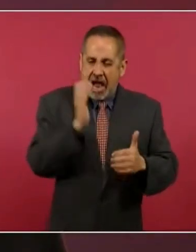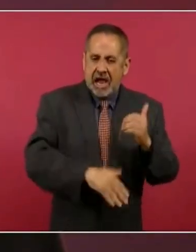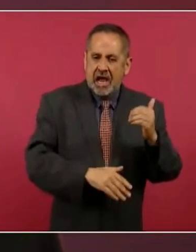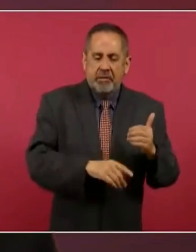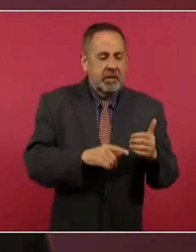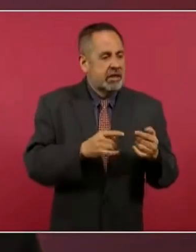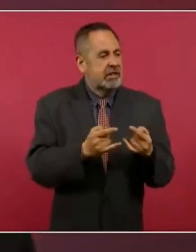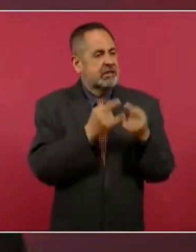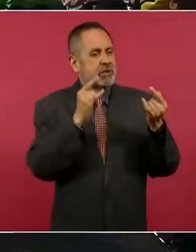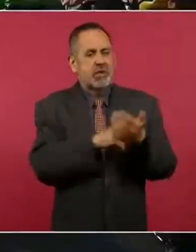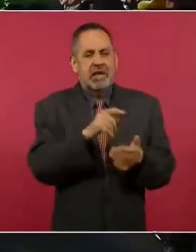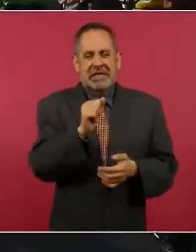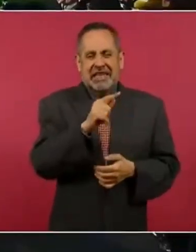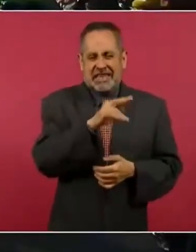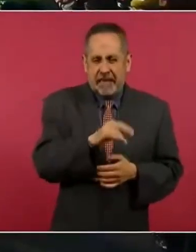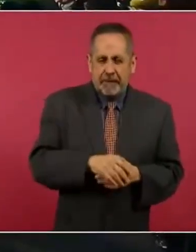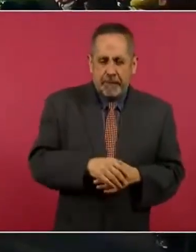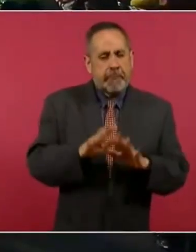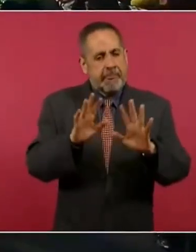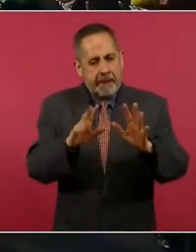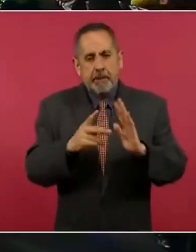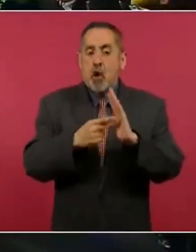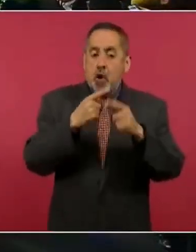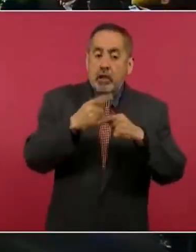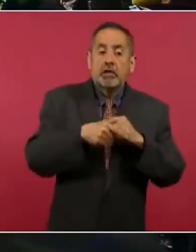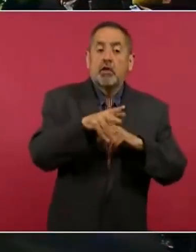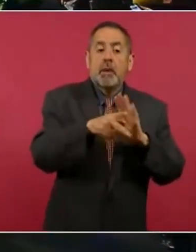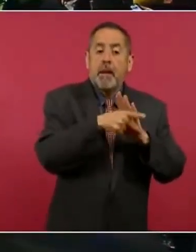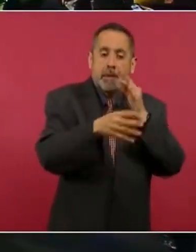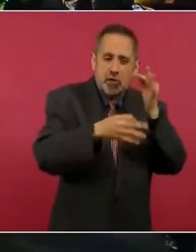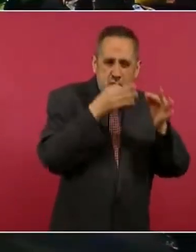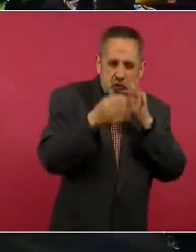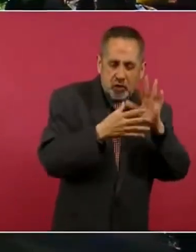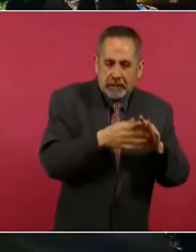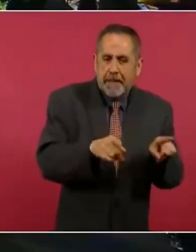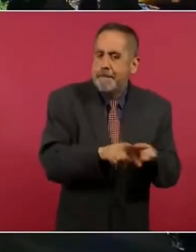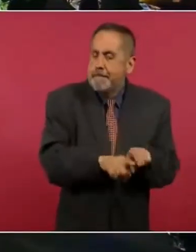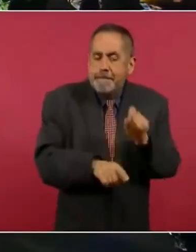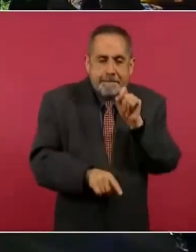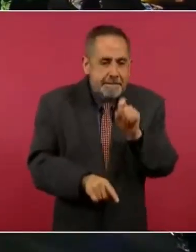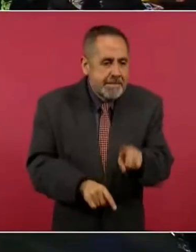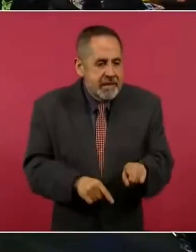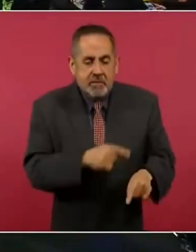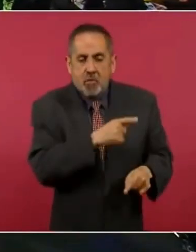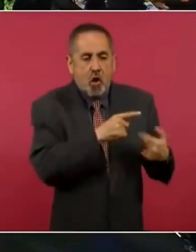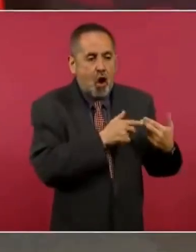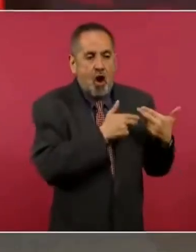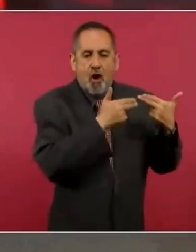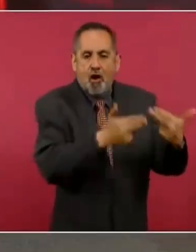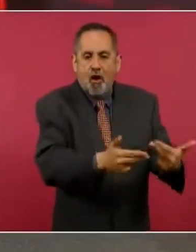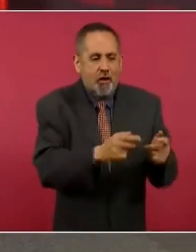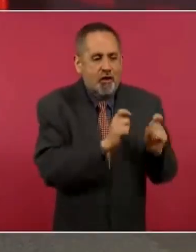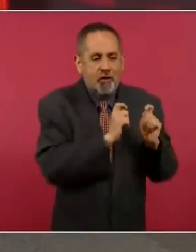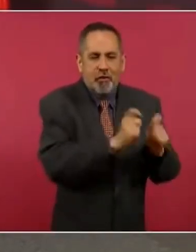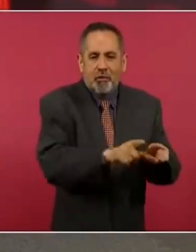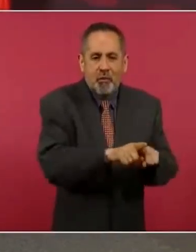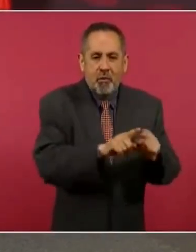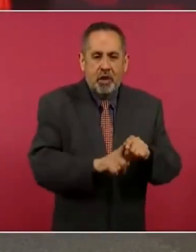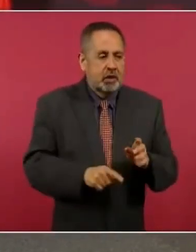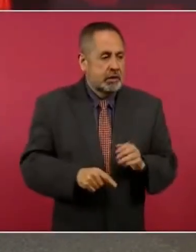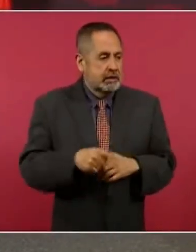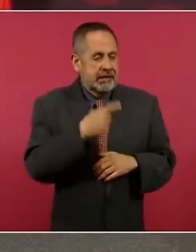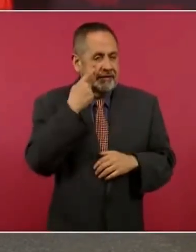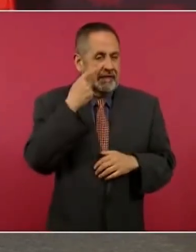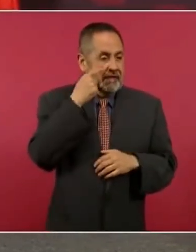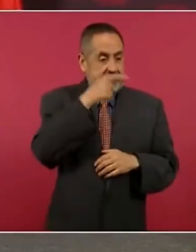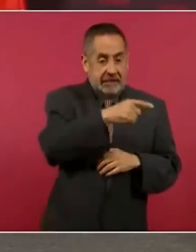santanista pero regresando a los medios esto de que si se controla la